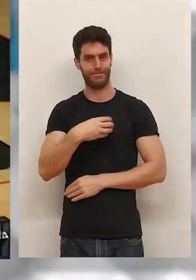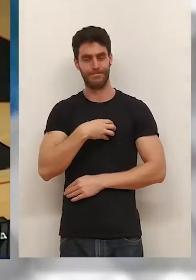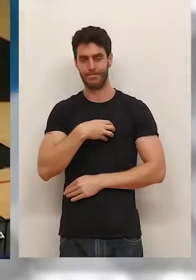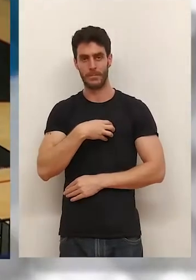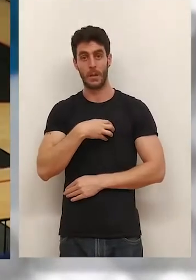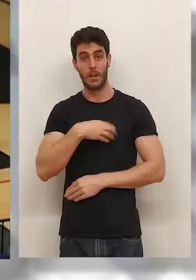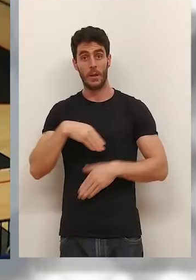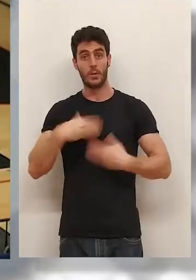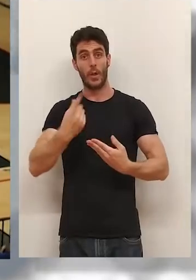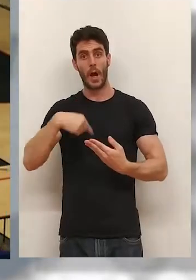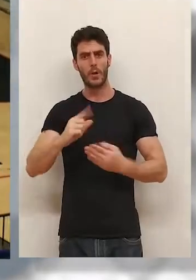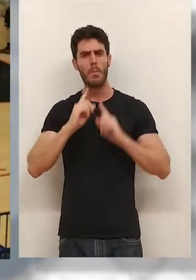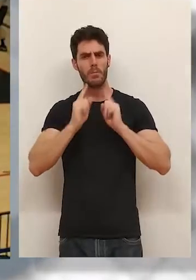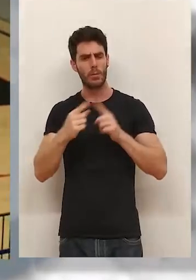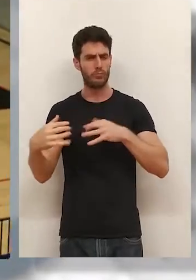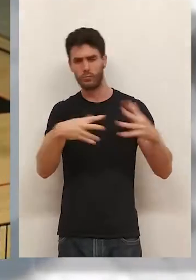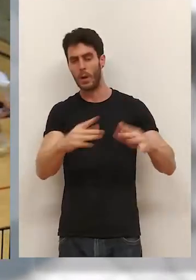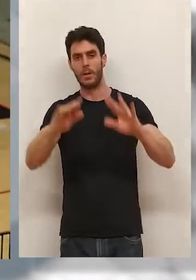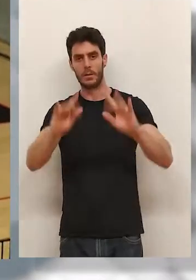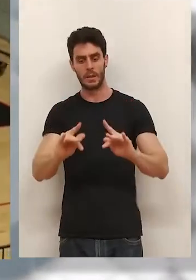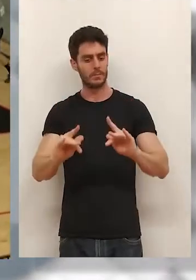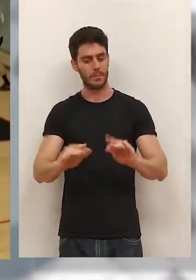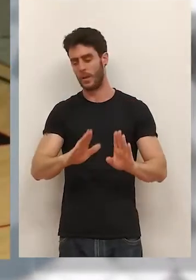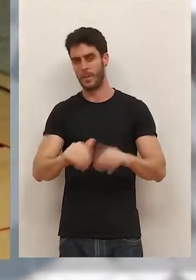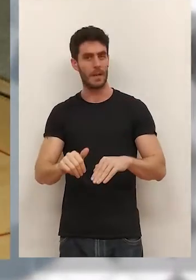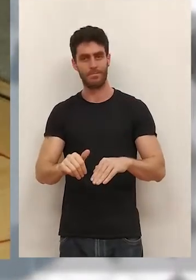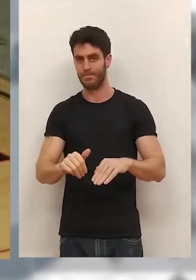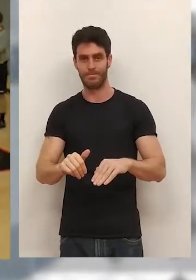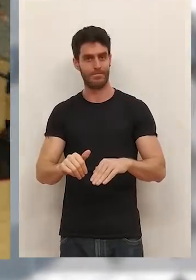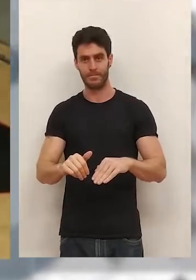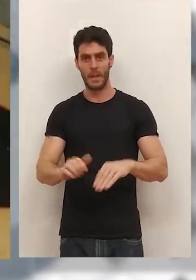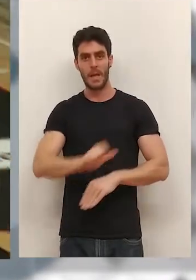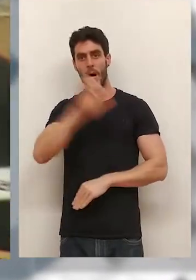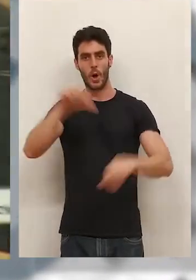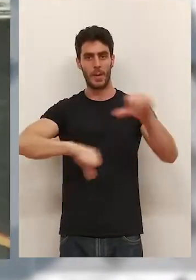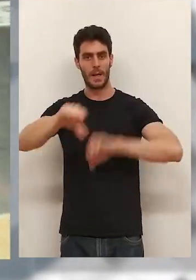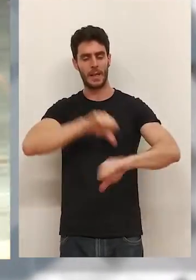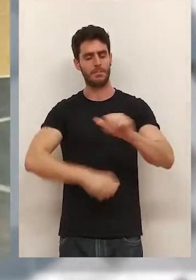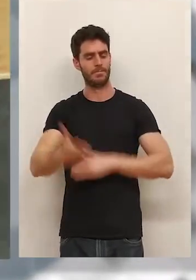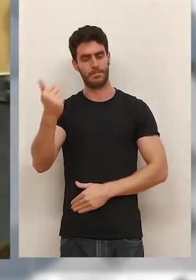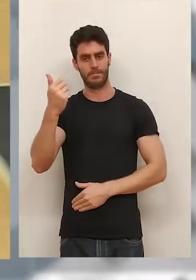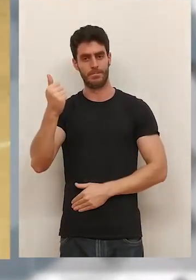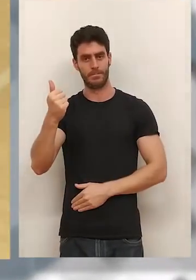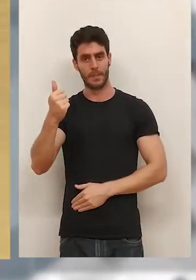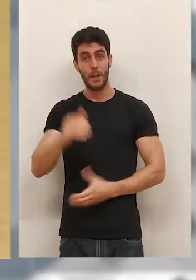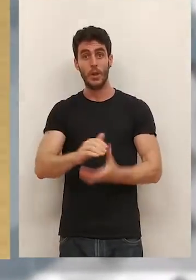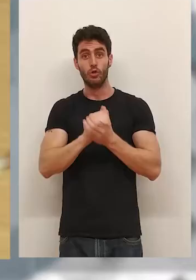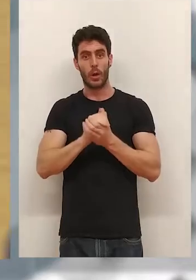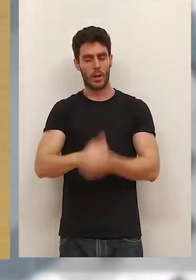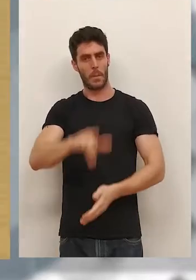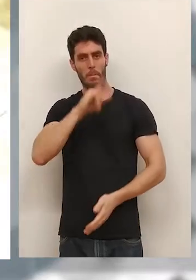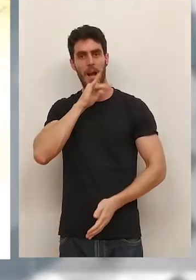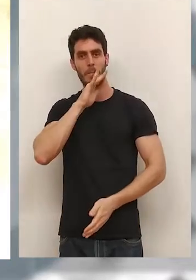de ida y aunque plantaron cara, dijeron de forma prematura adiós a su periplo europeo. La suerte en el sorteo no sonrió a los riojanos que se vieron